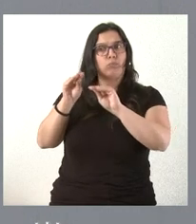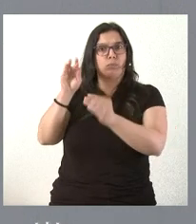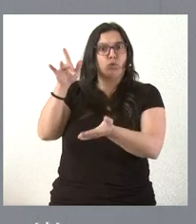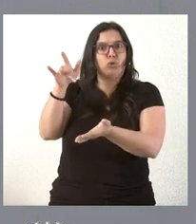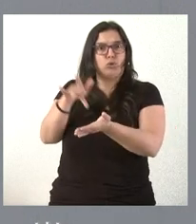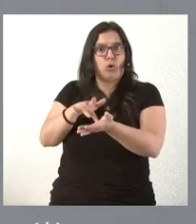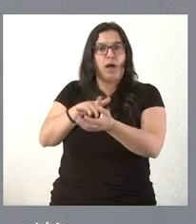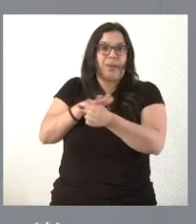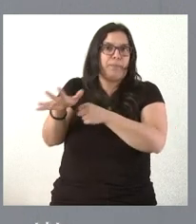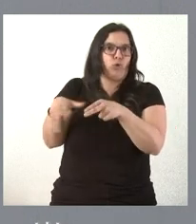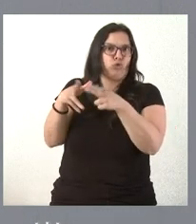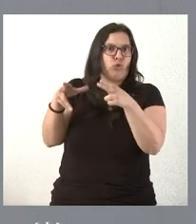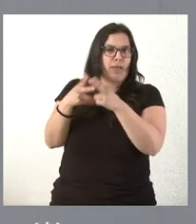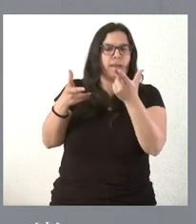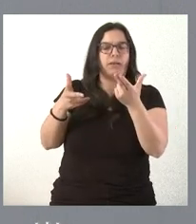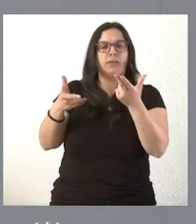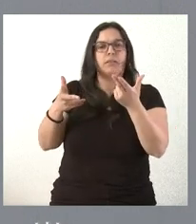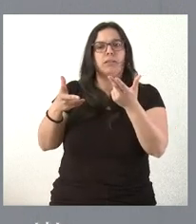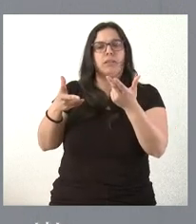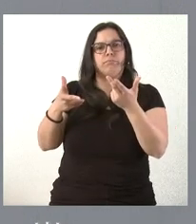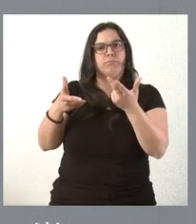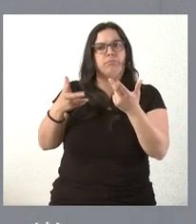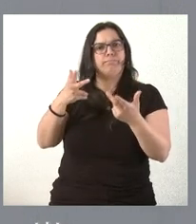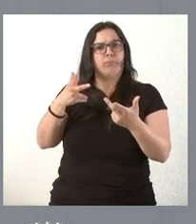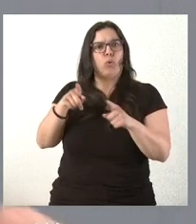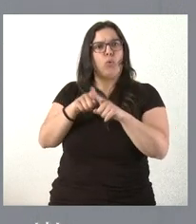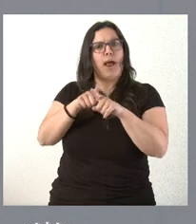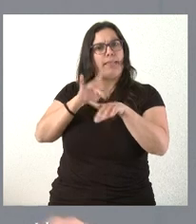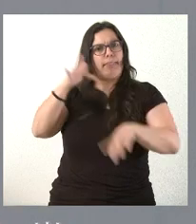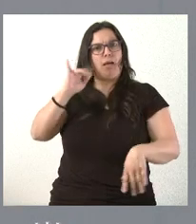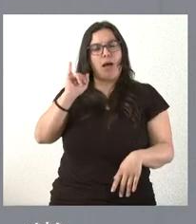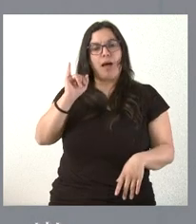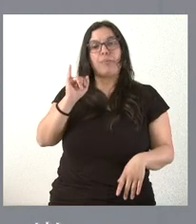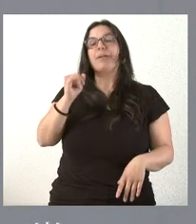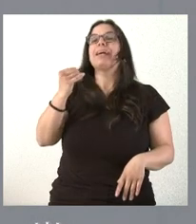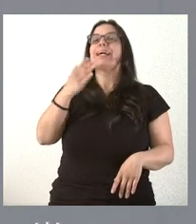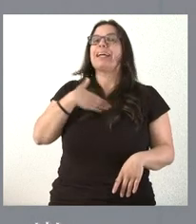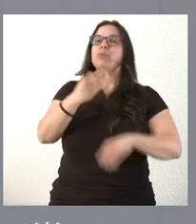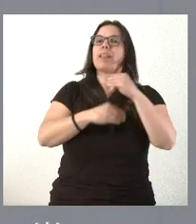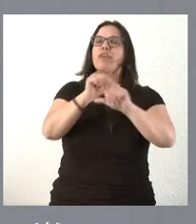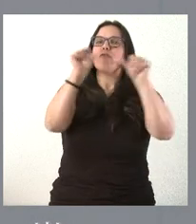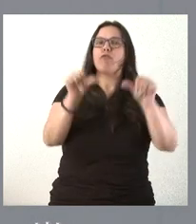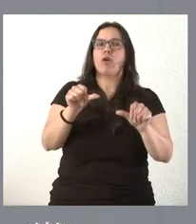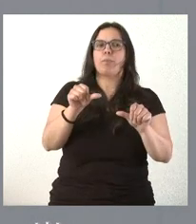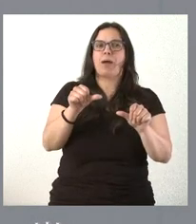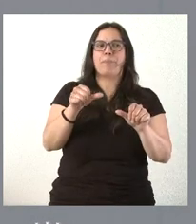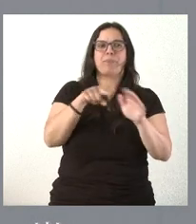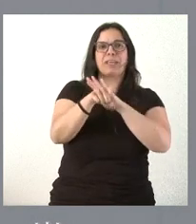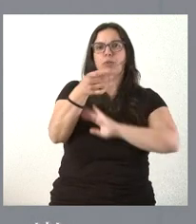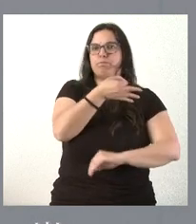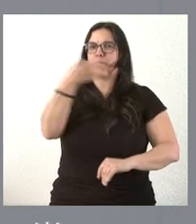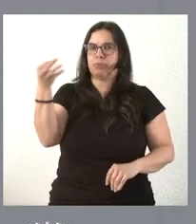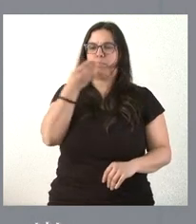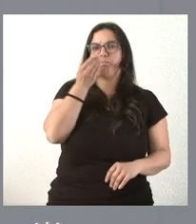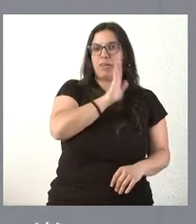punto de vista social, sufren. Y lo queremos también hacer de la forma más operativa y más técnicamente viable,